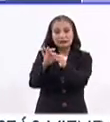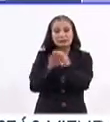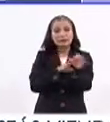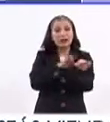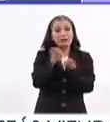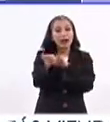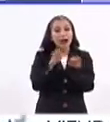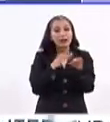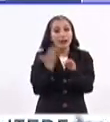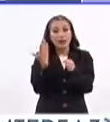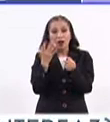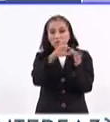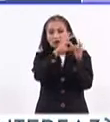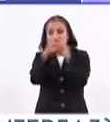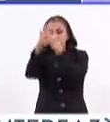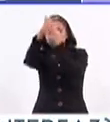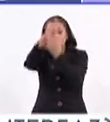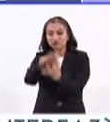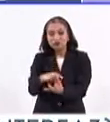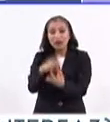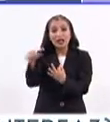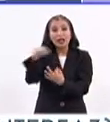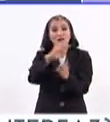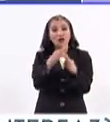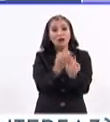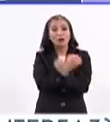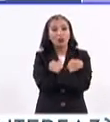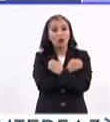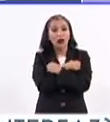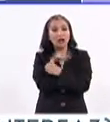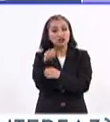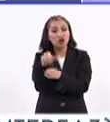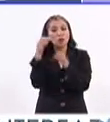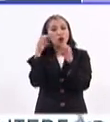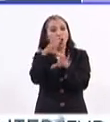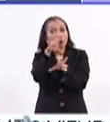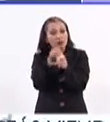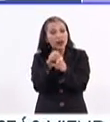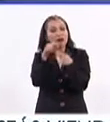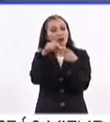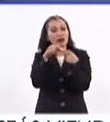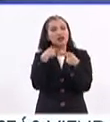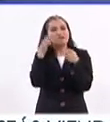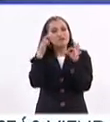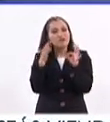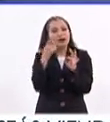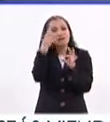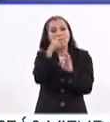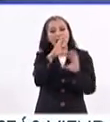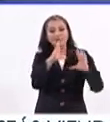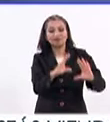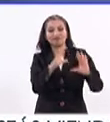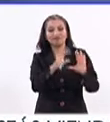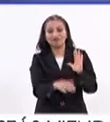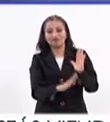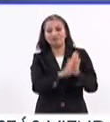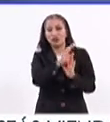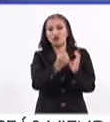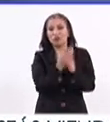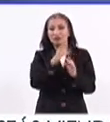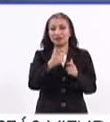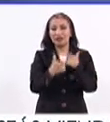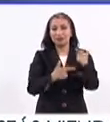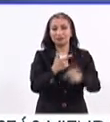coordinadamente y de manera transversal, de modo que el modelo educativo sea completo y sea el adecuado para la formación de estas nuevas